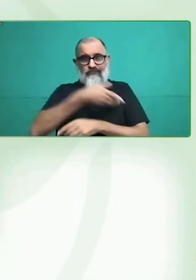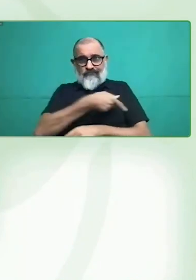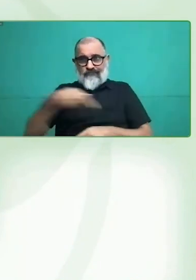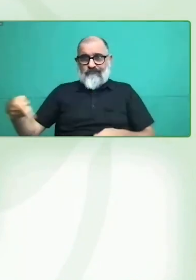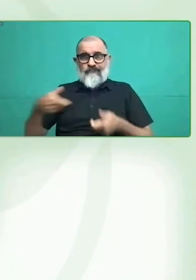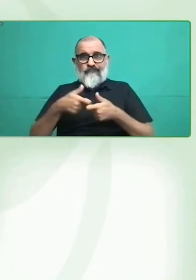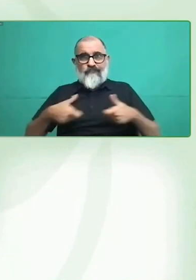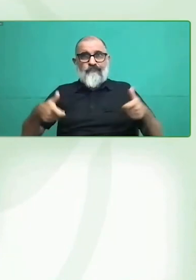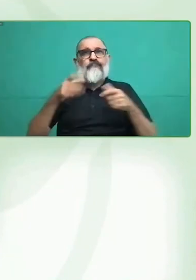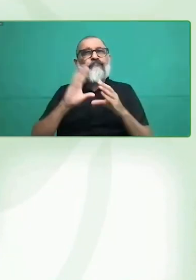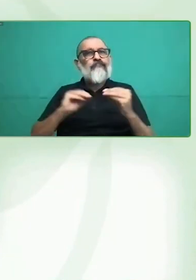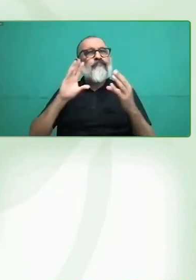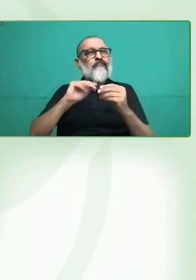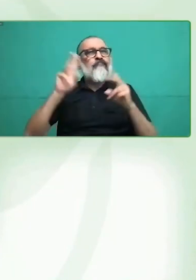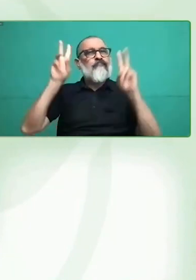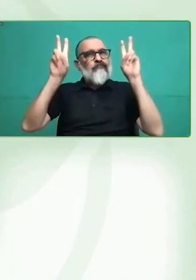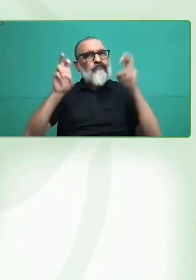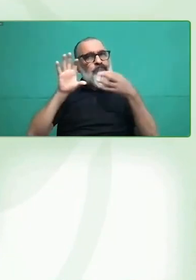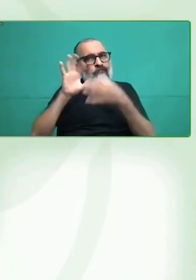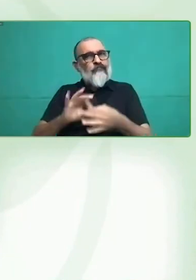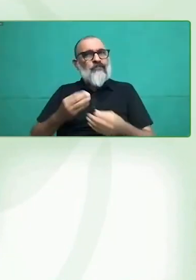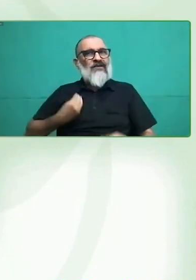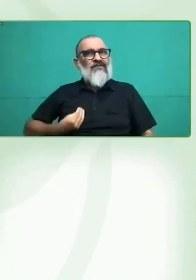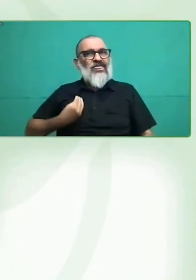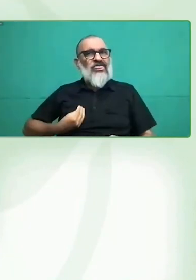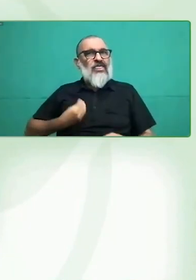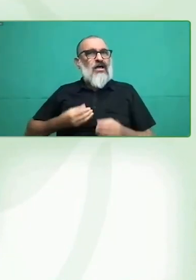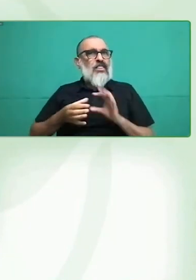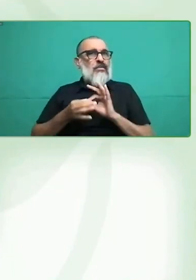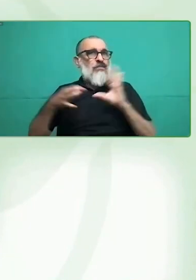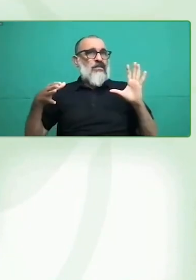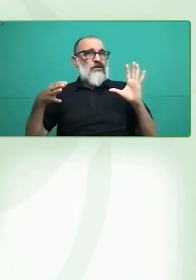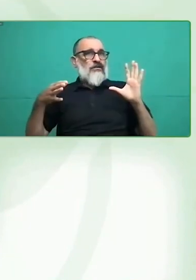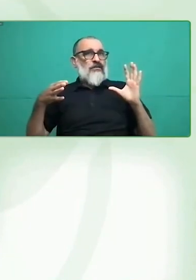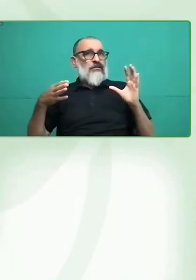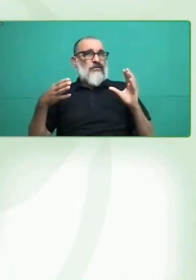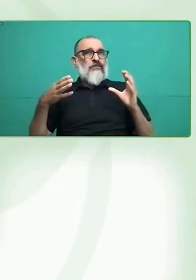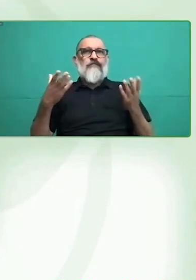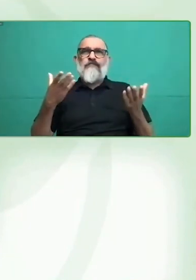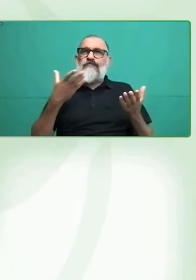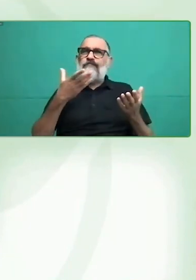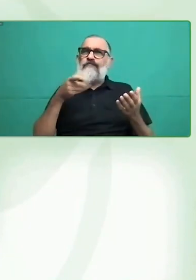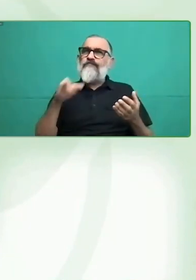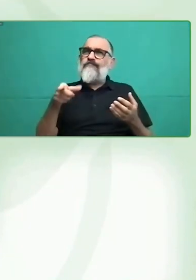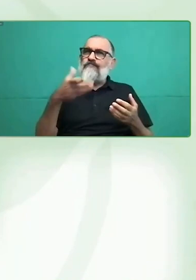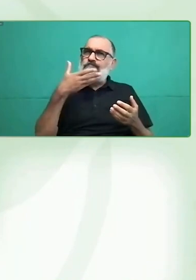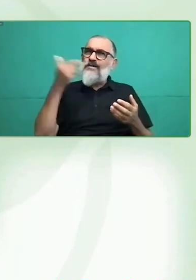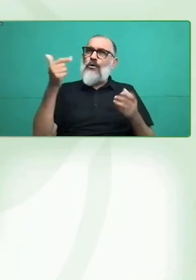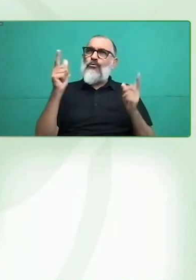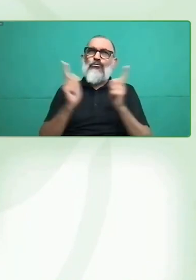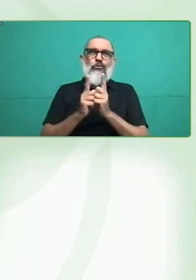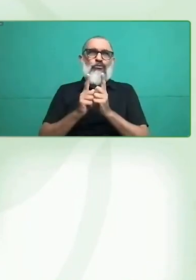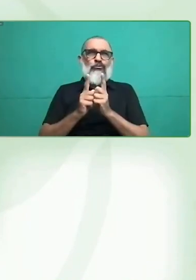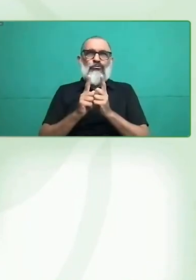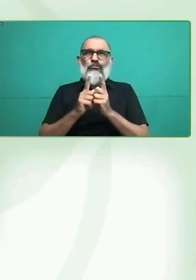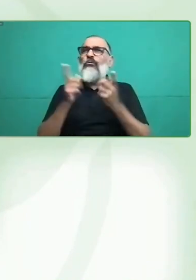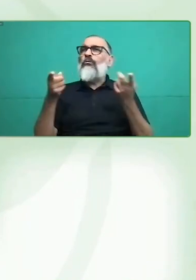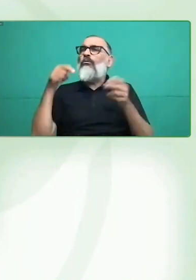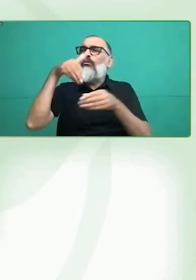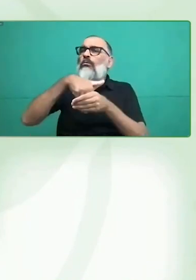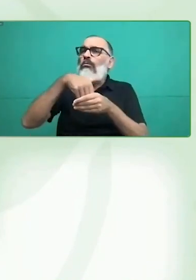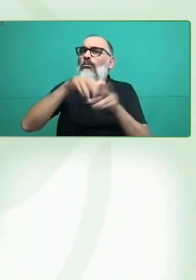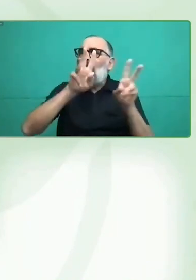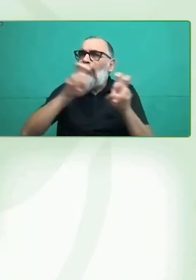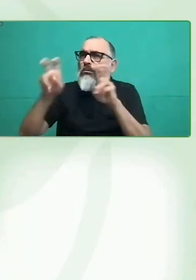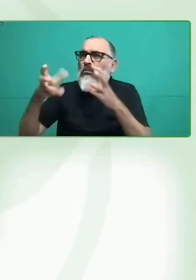segunda parte de este contenido. Así que, sin más, le pido a nuestro maravilloso equipo audiovisual al fondo